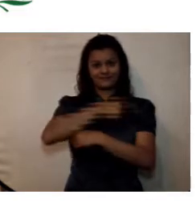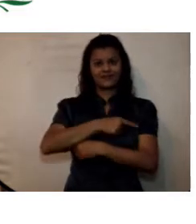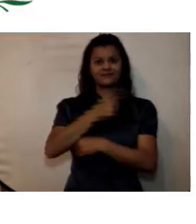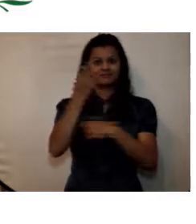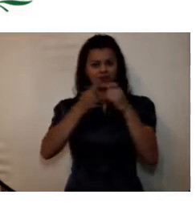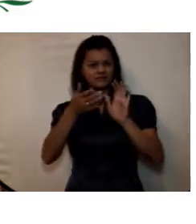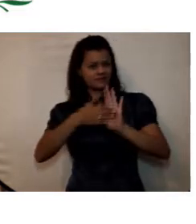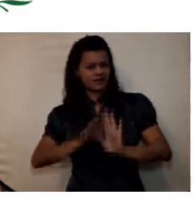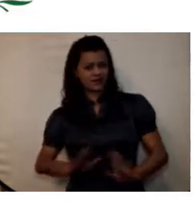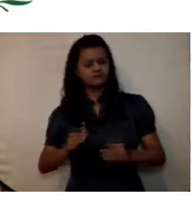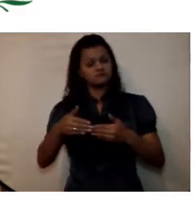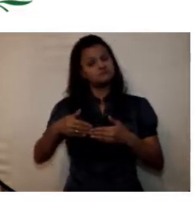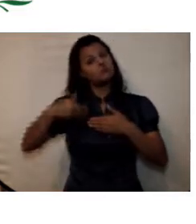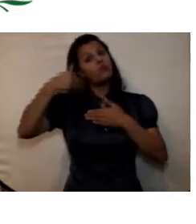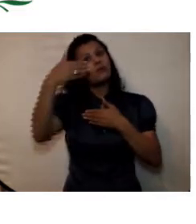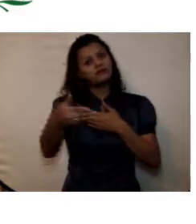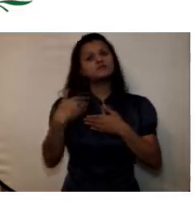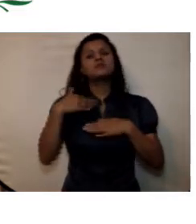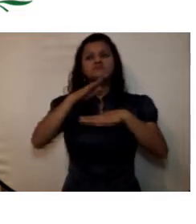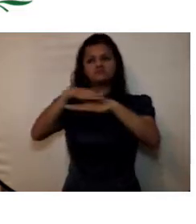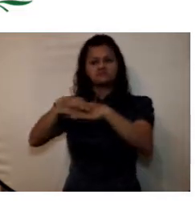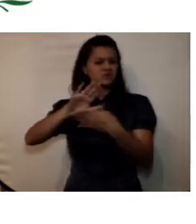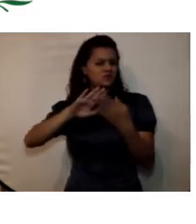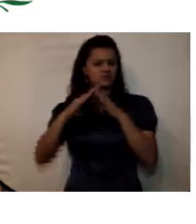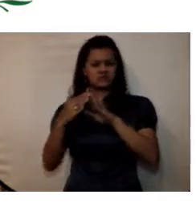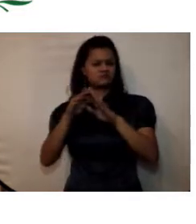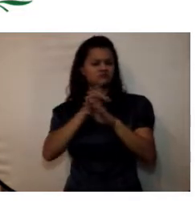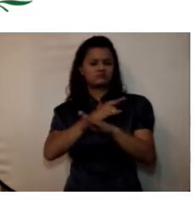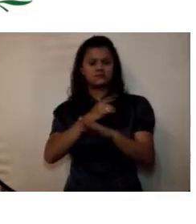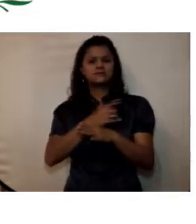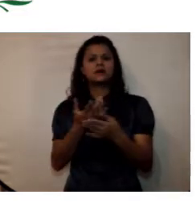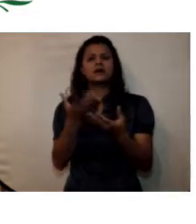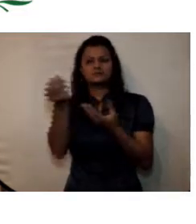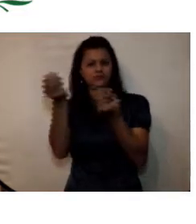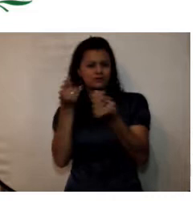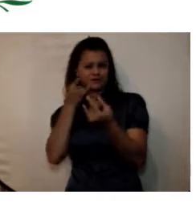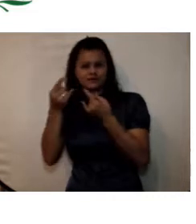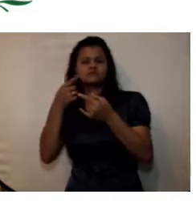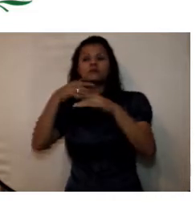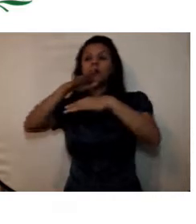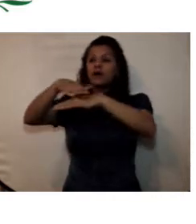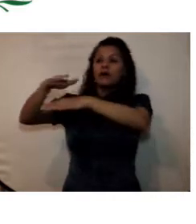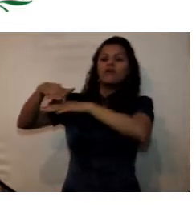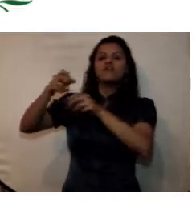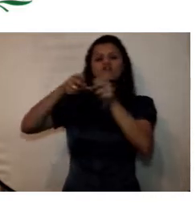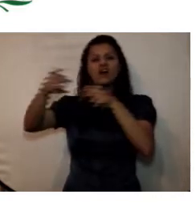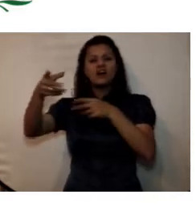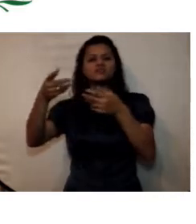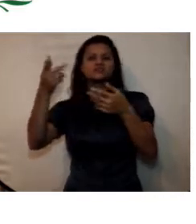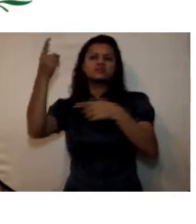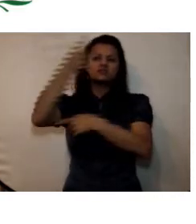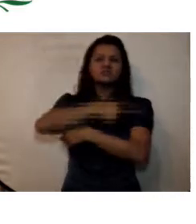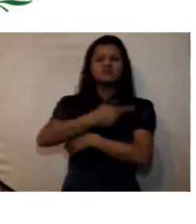universitaria y a los grupos de interés fechas sitios y formas en las cuales se divulgará esta información.